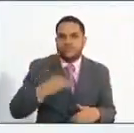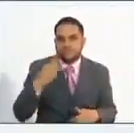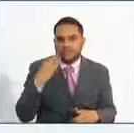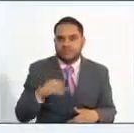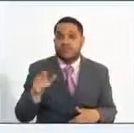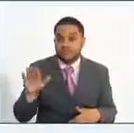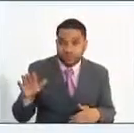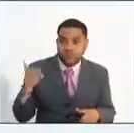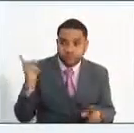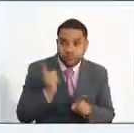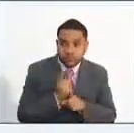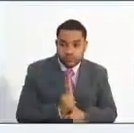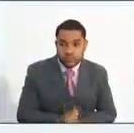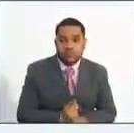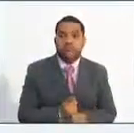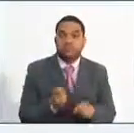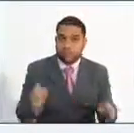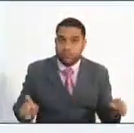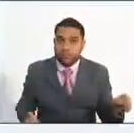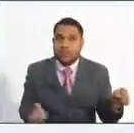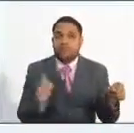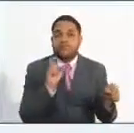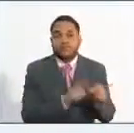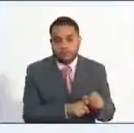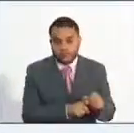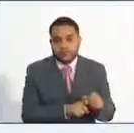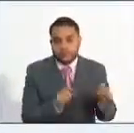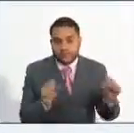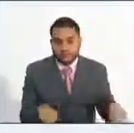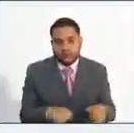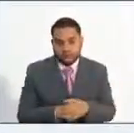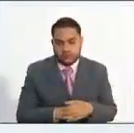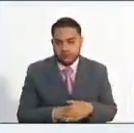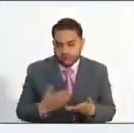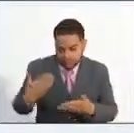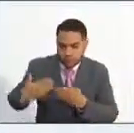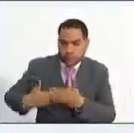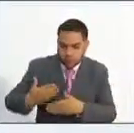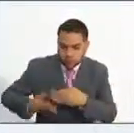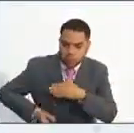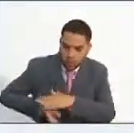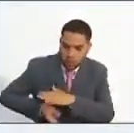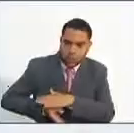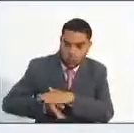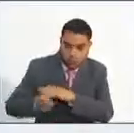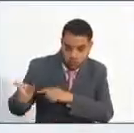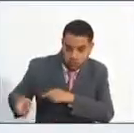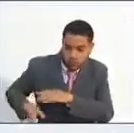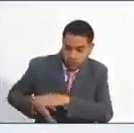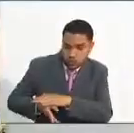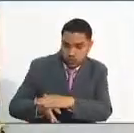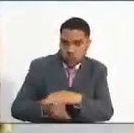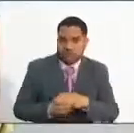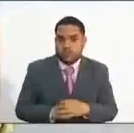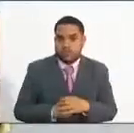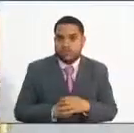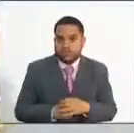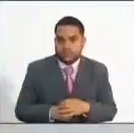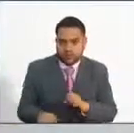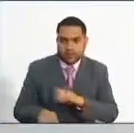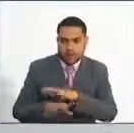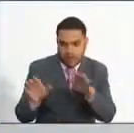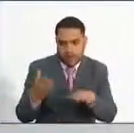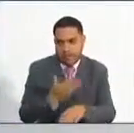que si los cumple, se pueda postular, se pueda escribir y obviamente continuar con el proceso de la convocatoria respectiva. Claro, comisionado, presidente